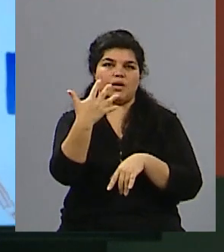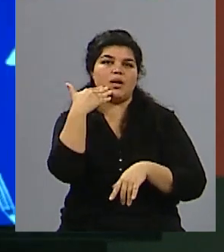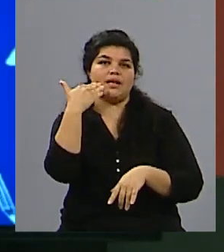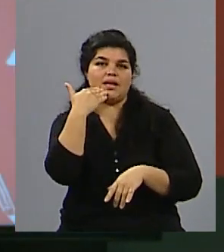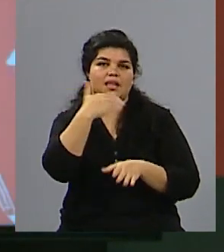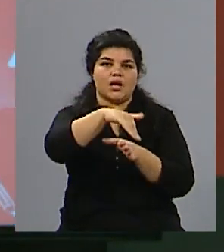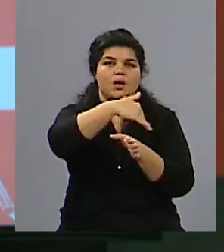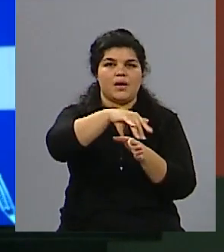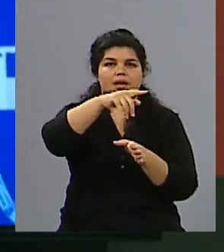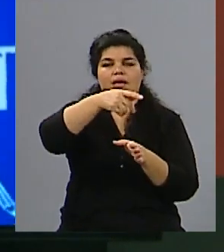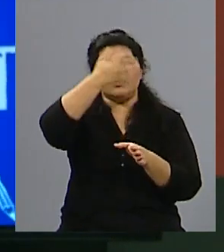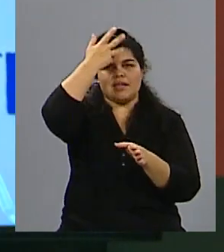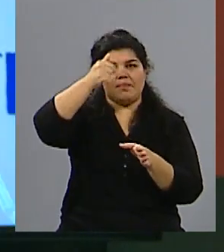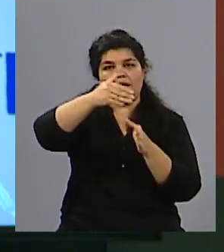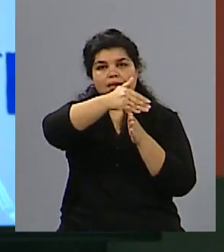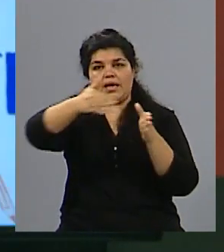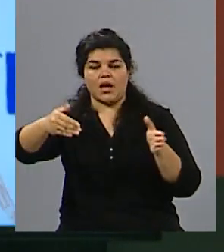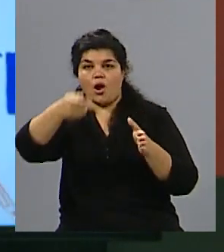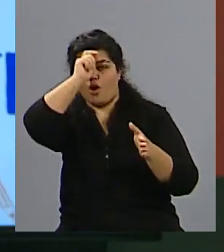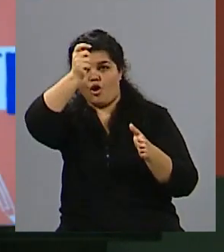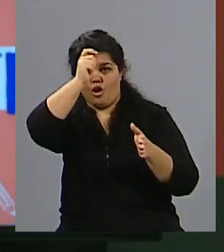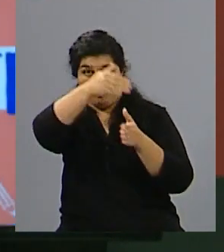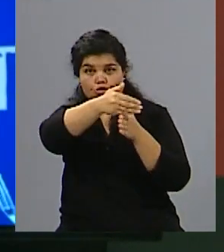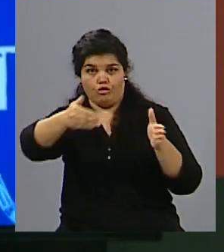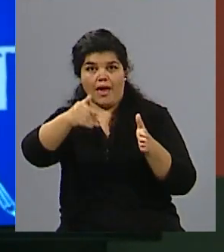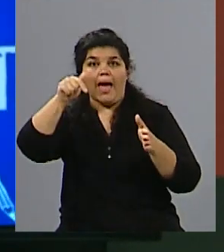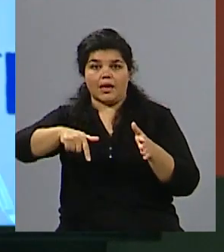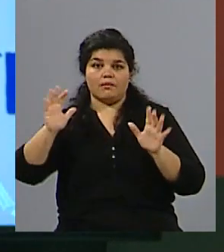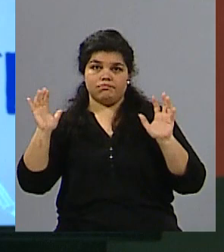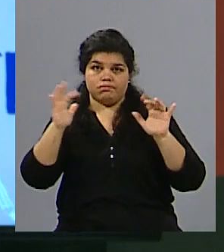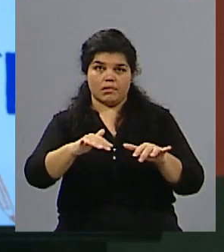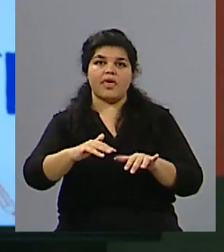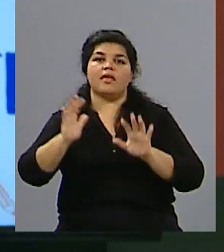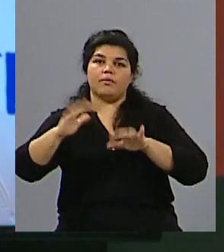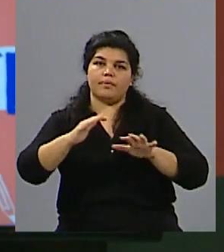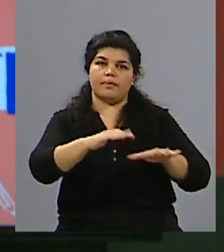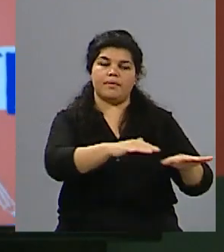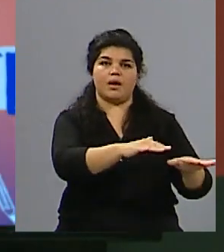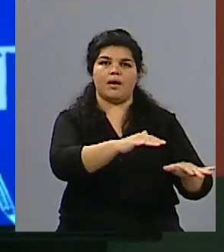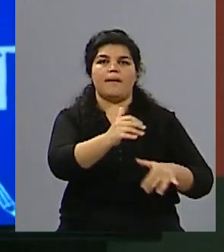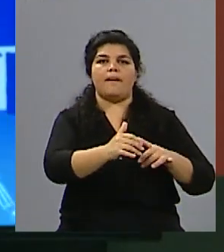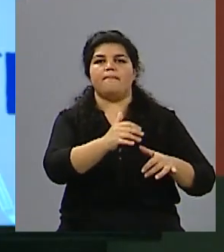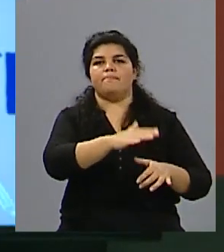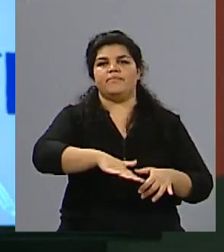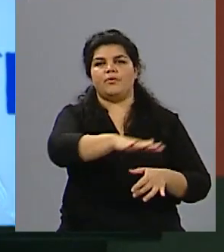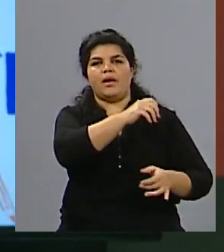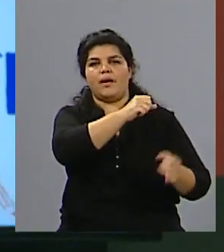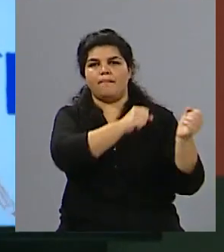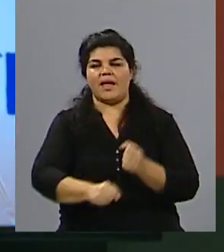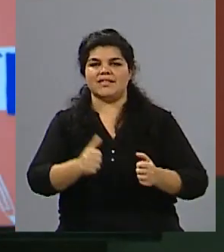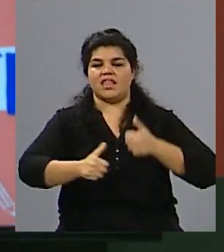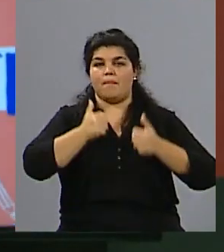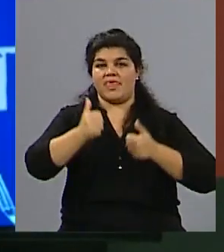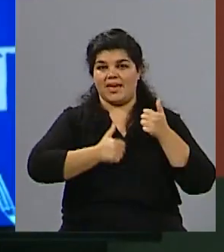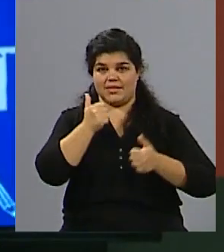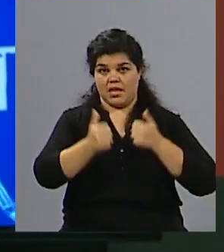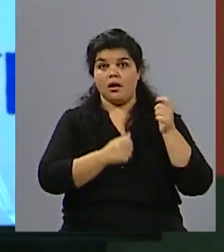La concentración, la idea es caminar, marchar hacia Plaza Independencia y lo que están pidiendo desde la organización es que